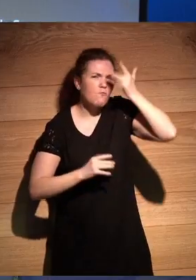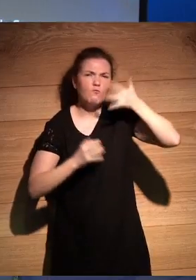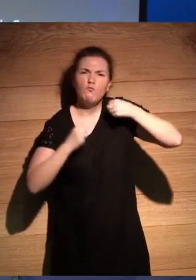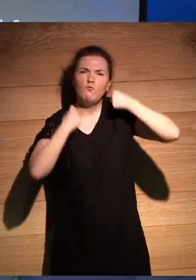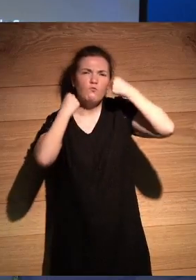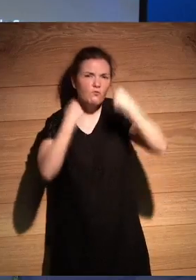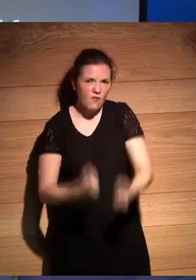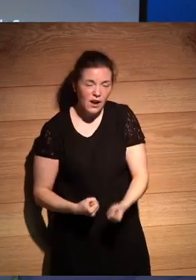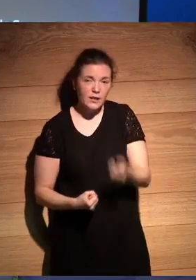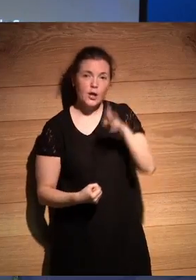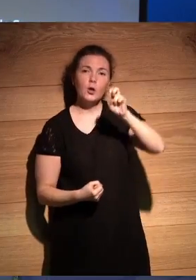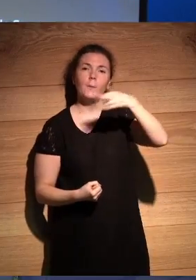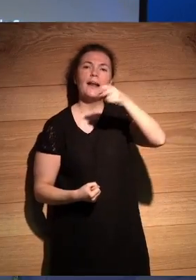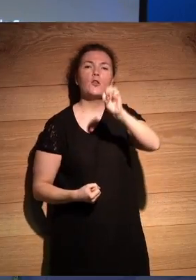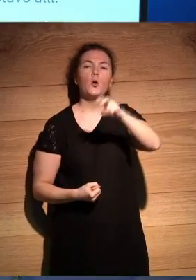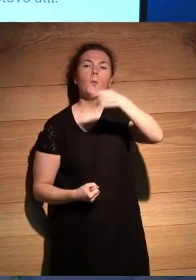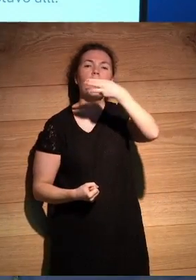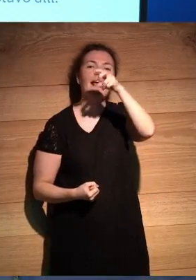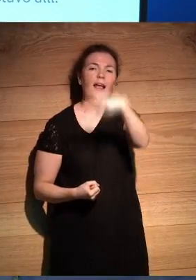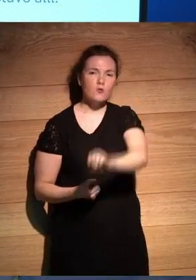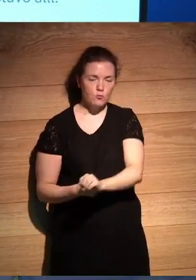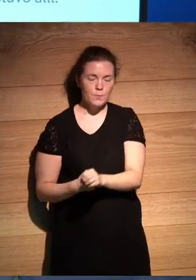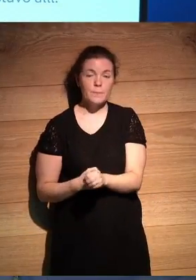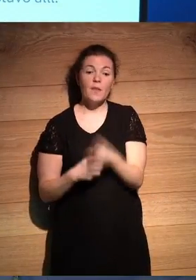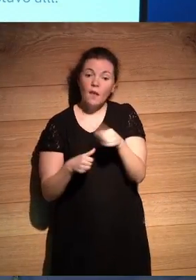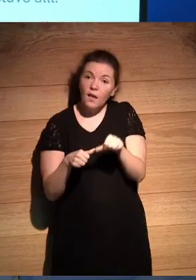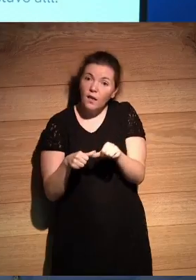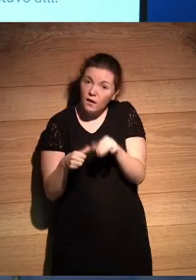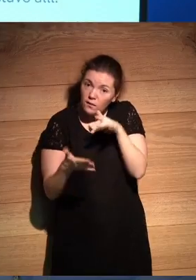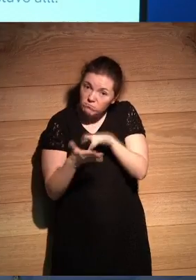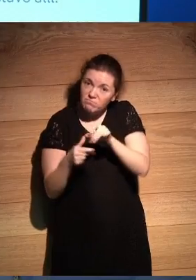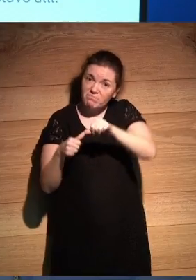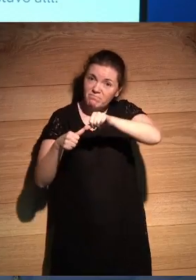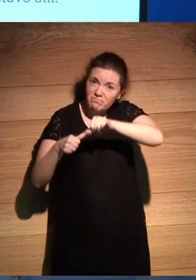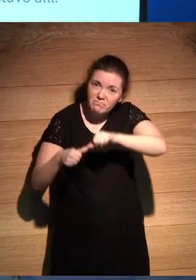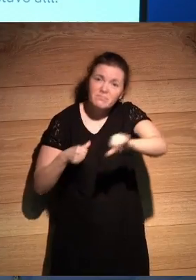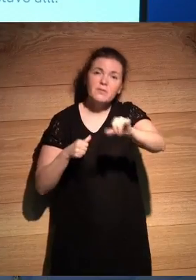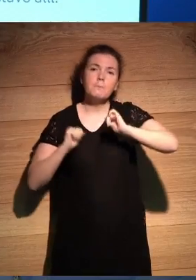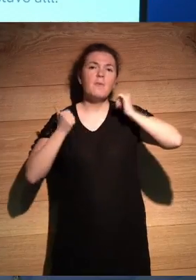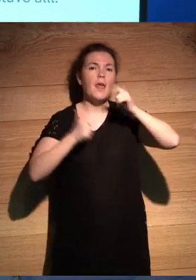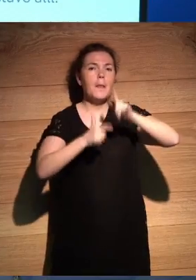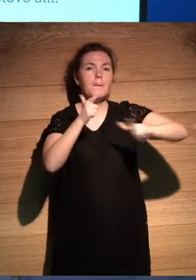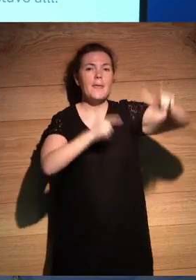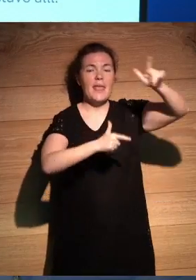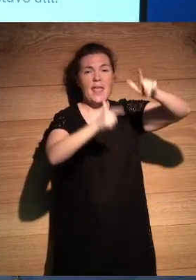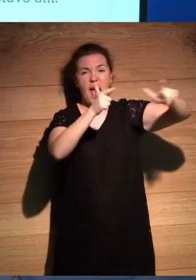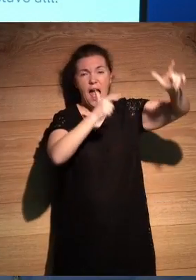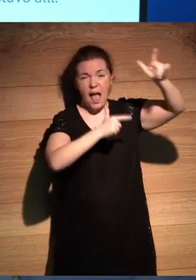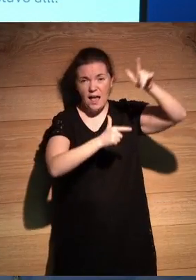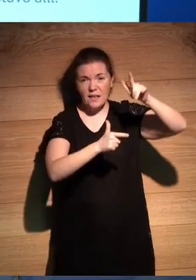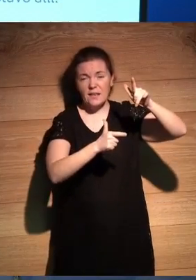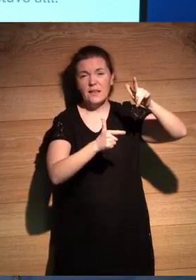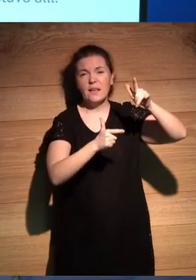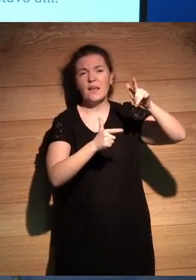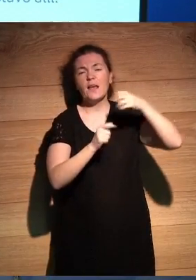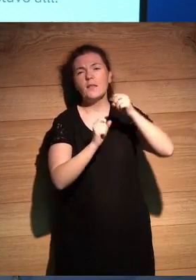de Roberto Bolaño. A partir de ahí, construimos todo un viaje a partir de la paradoja, maravillosa desde